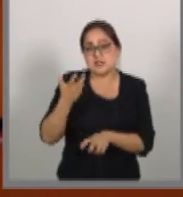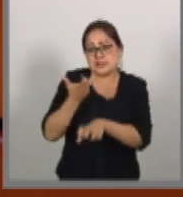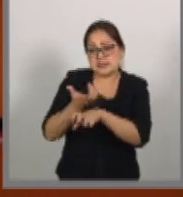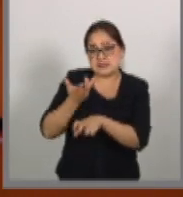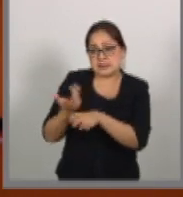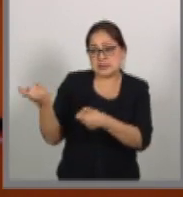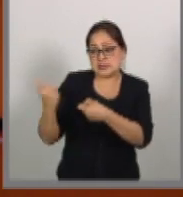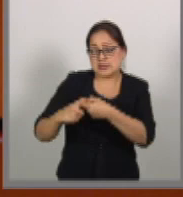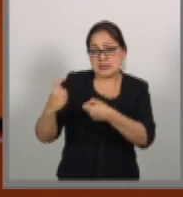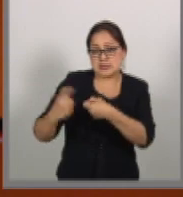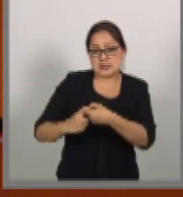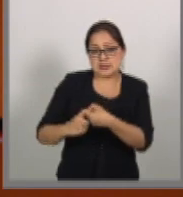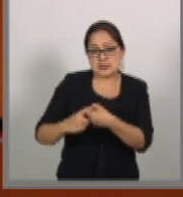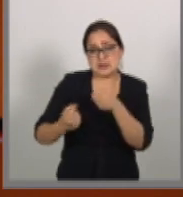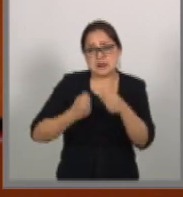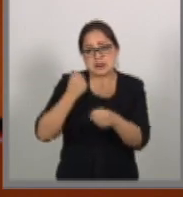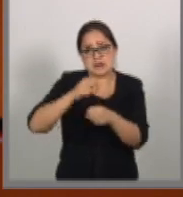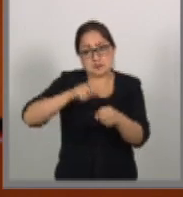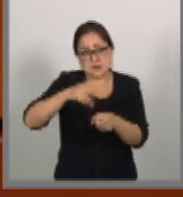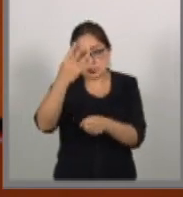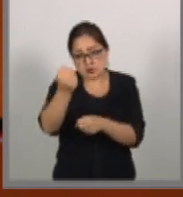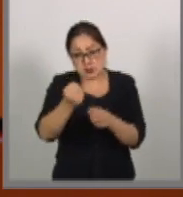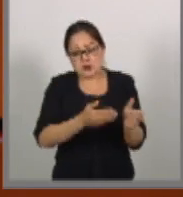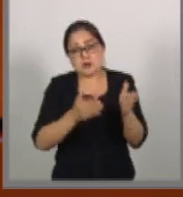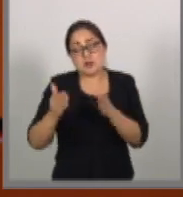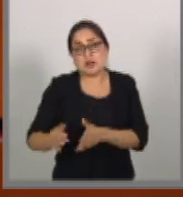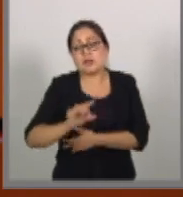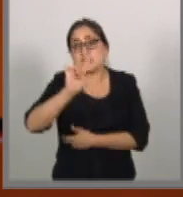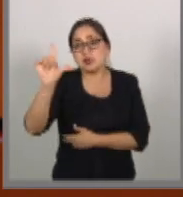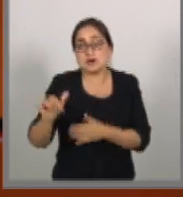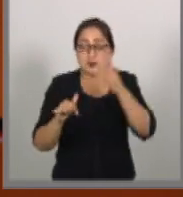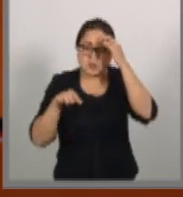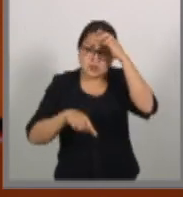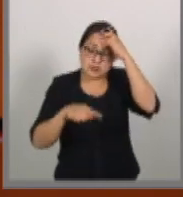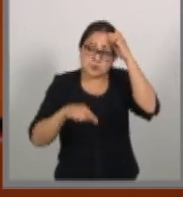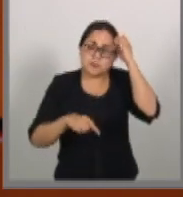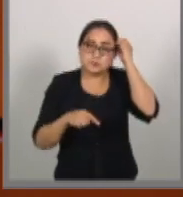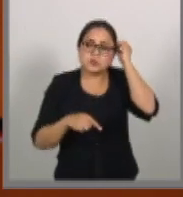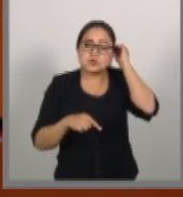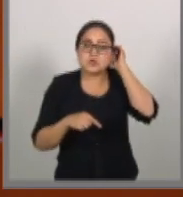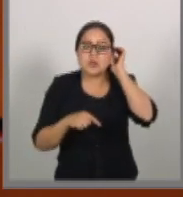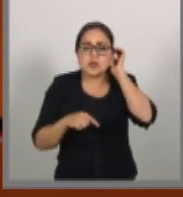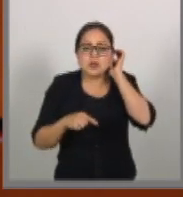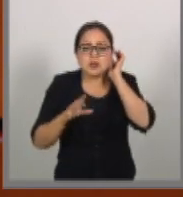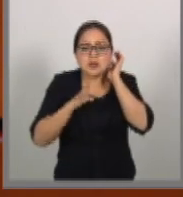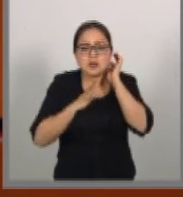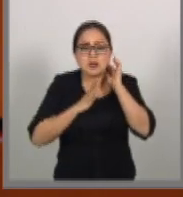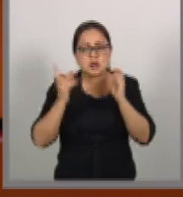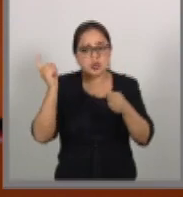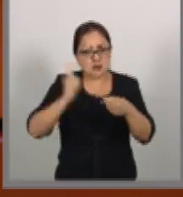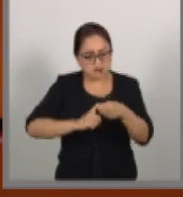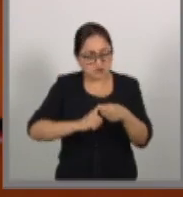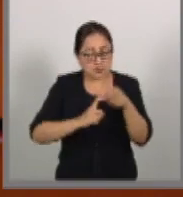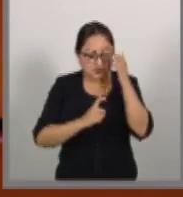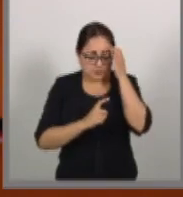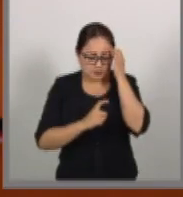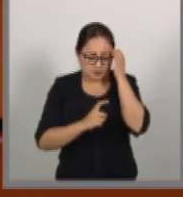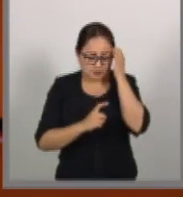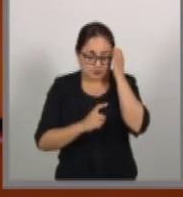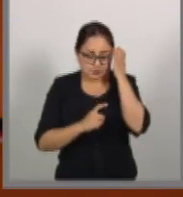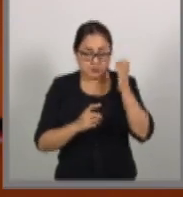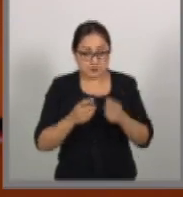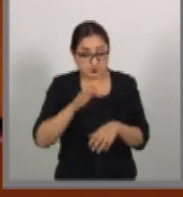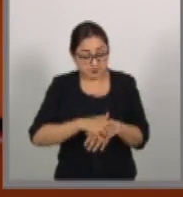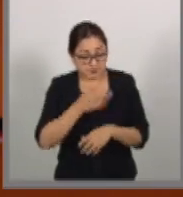Unidos a partir de 2009 se integra y como reacción a